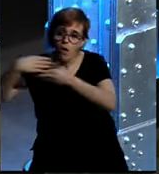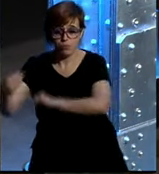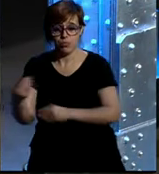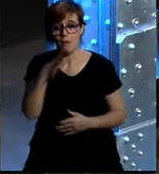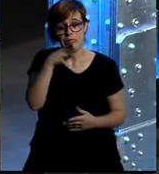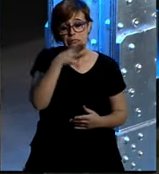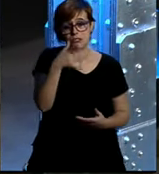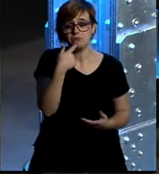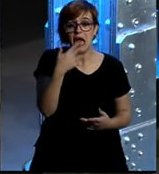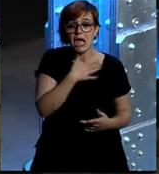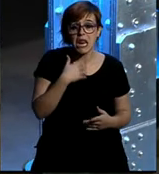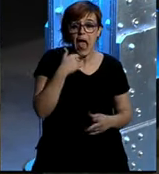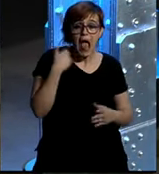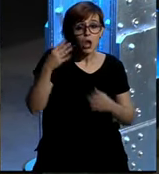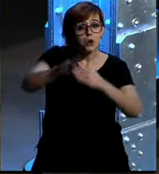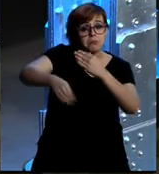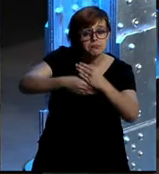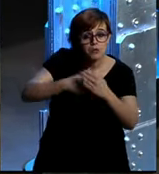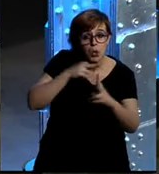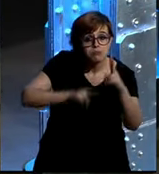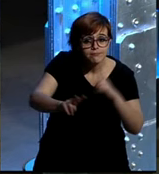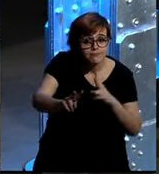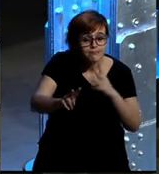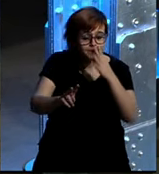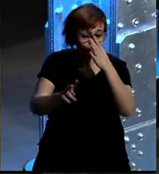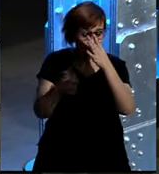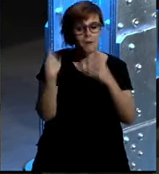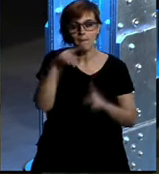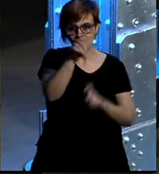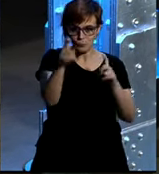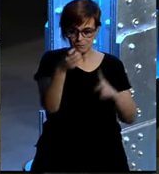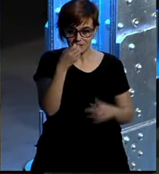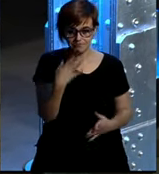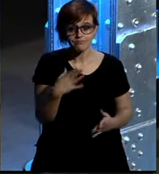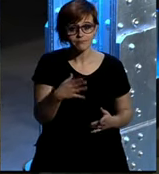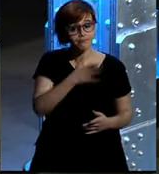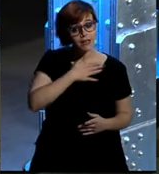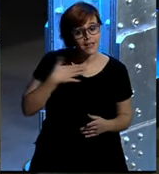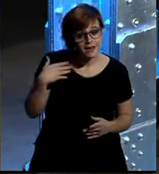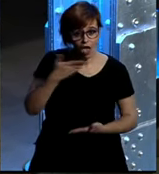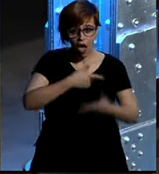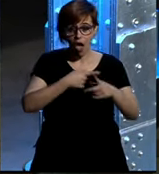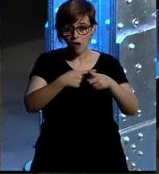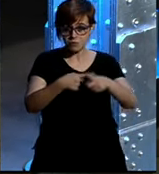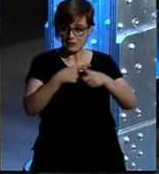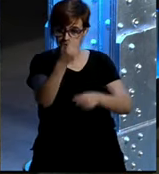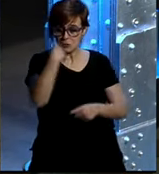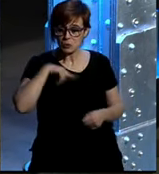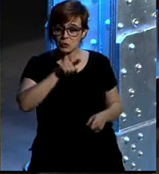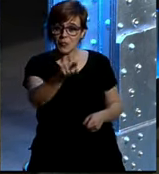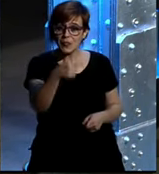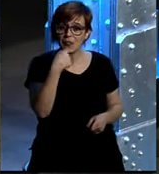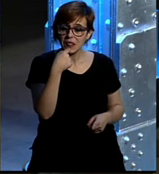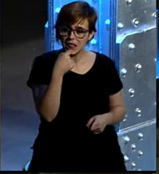esta es más una reflexión que una pregunta sí otra pregunta sí bueno yo quería compartir un poco que realmente